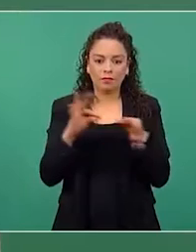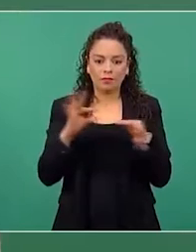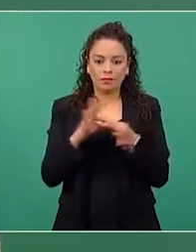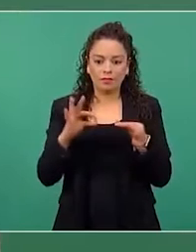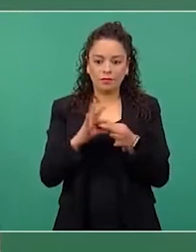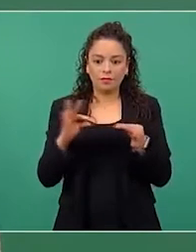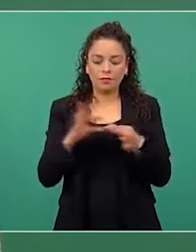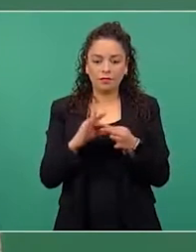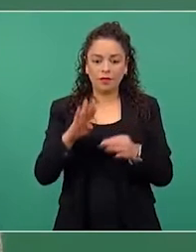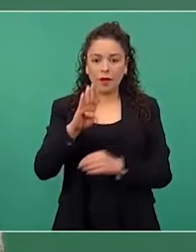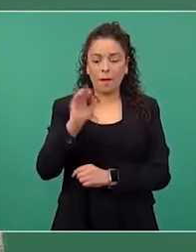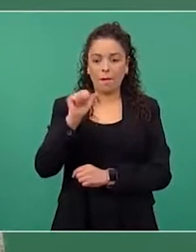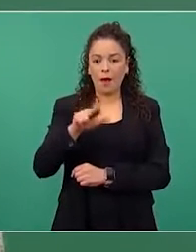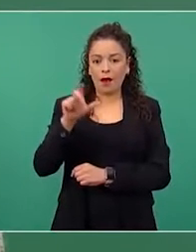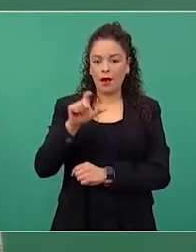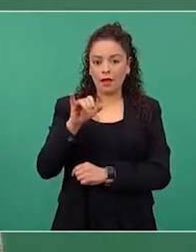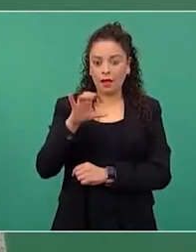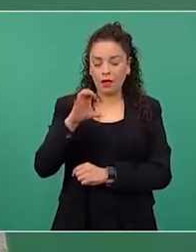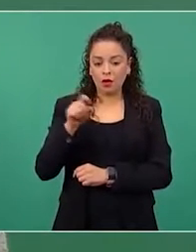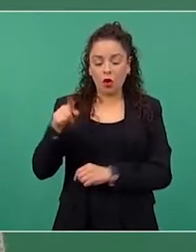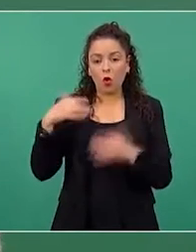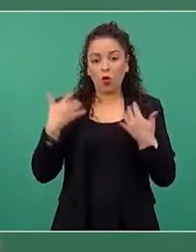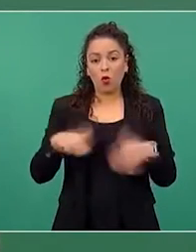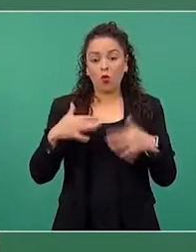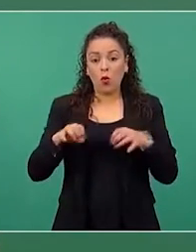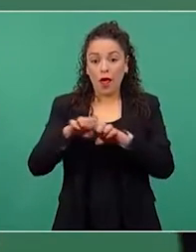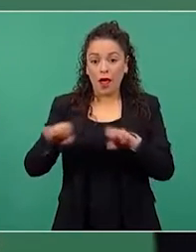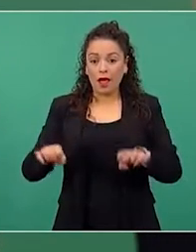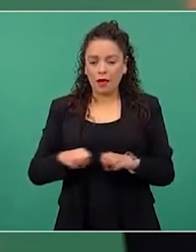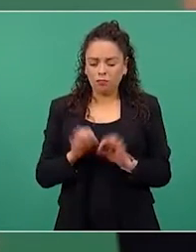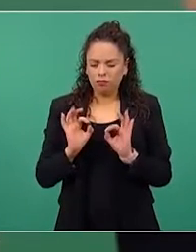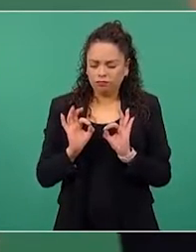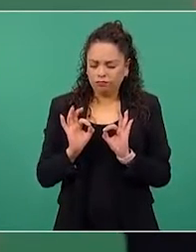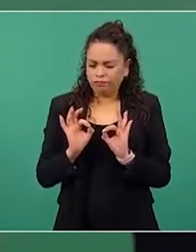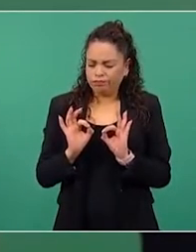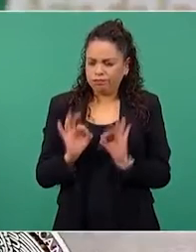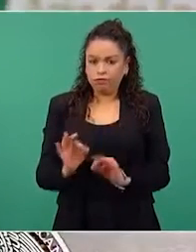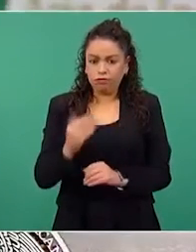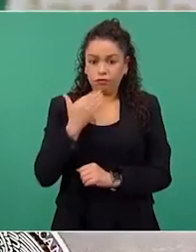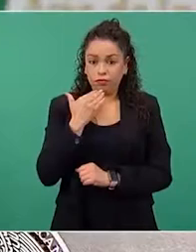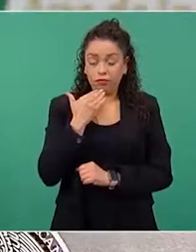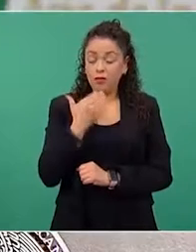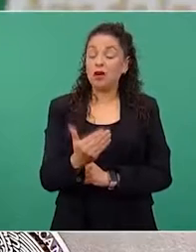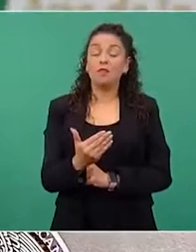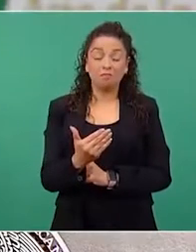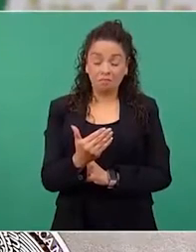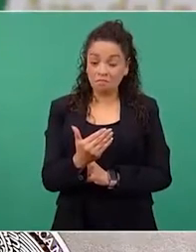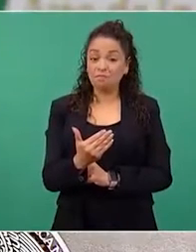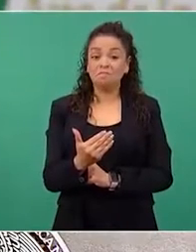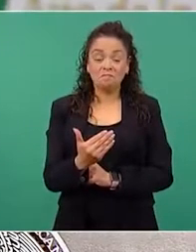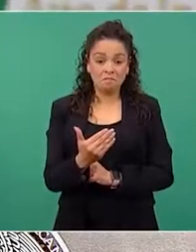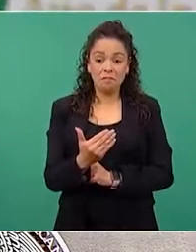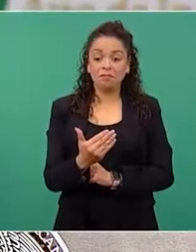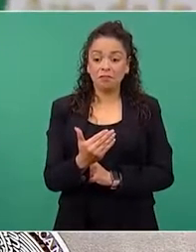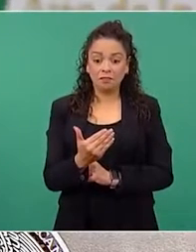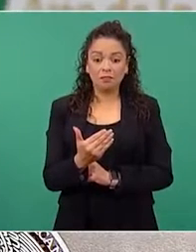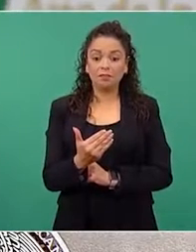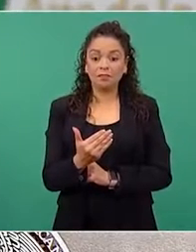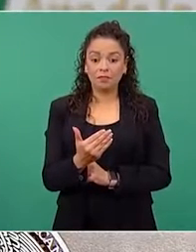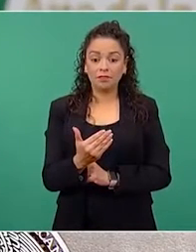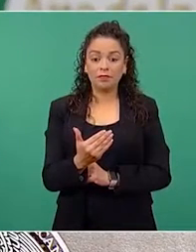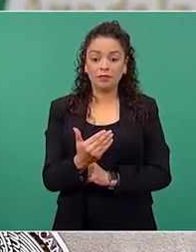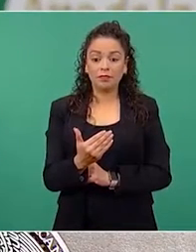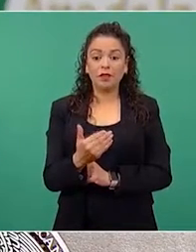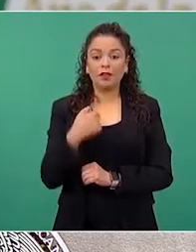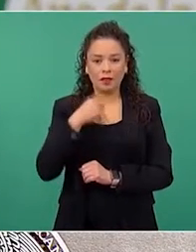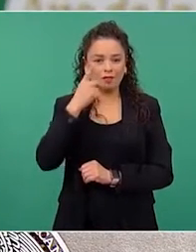institución que cuenta con un equipo muy sólido, donde realmente, como lo señalaba